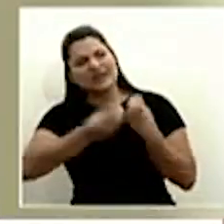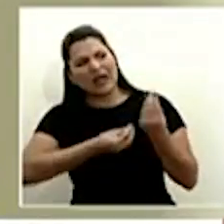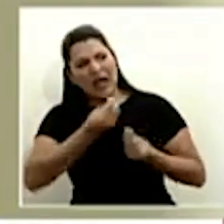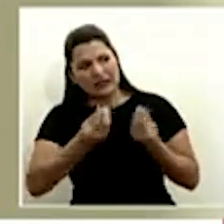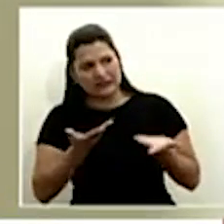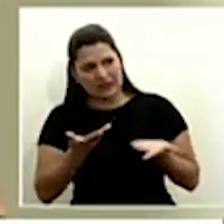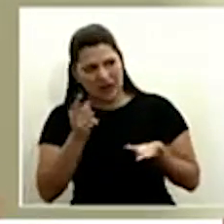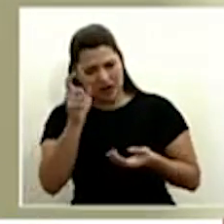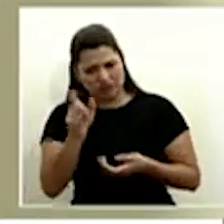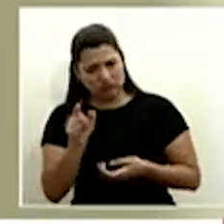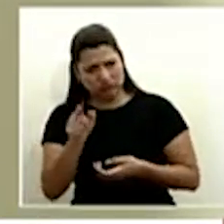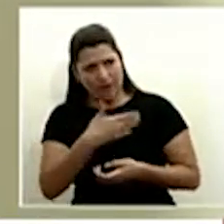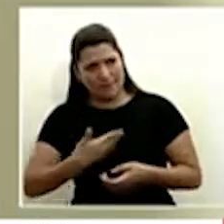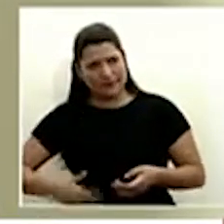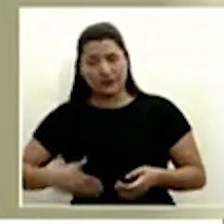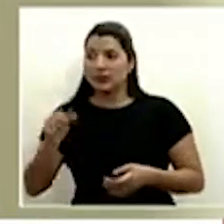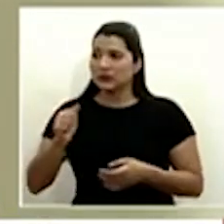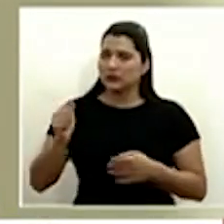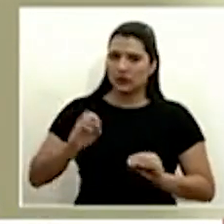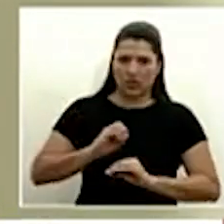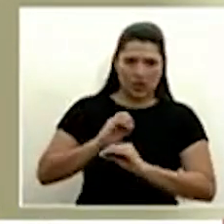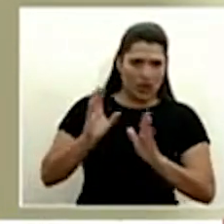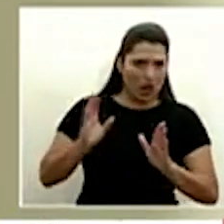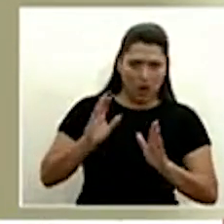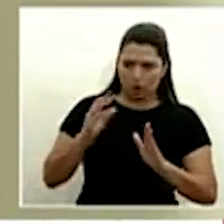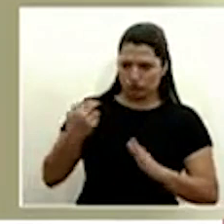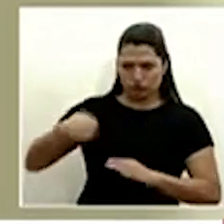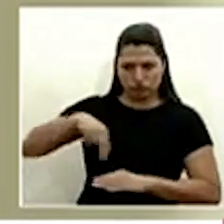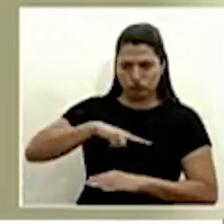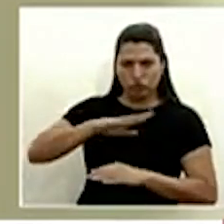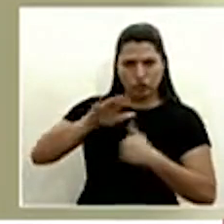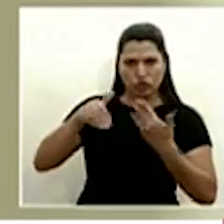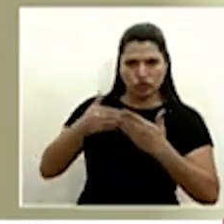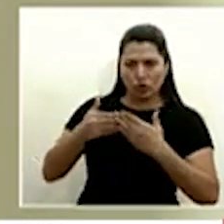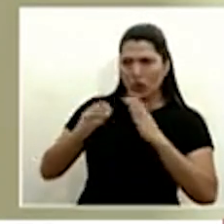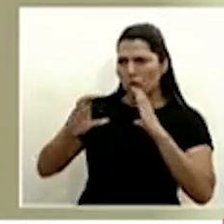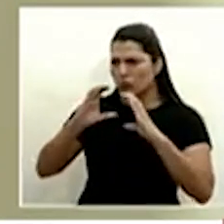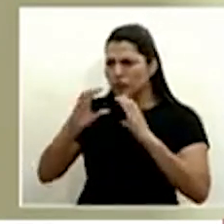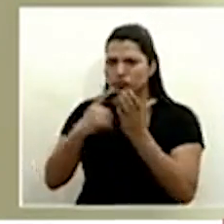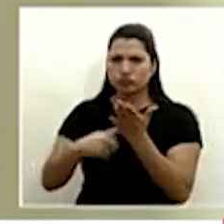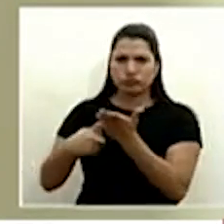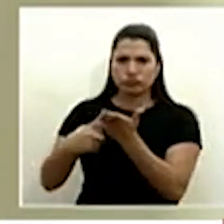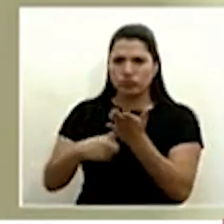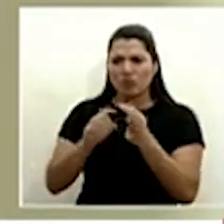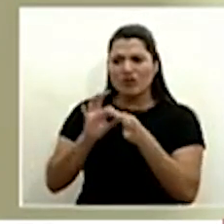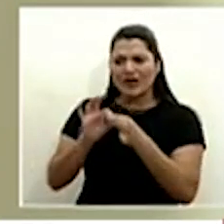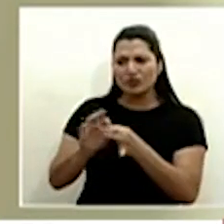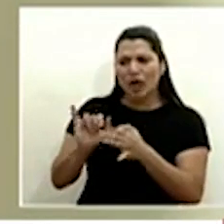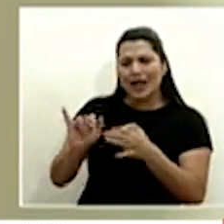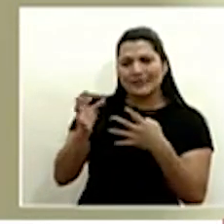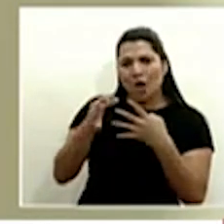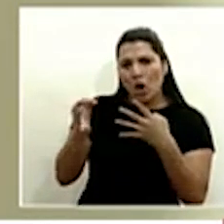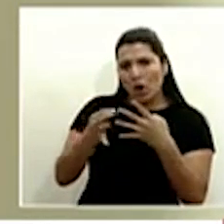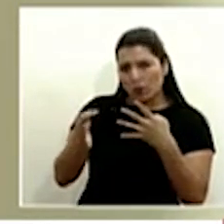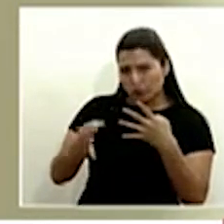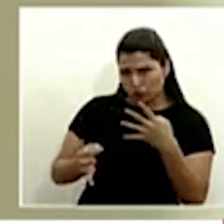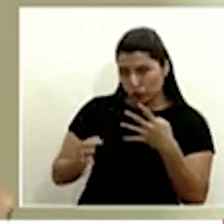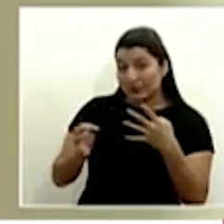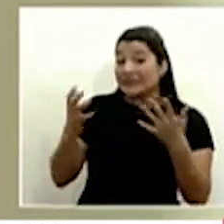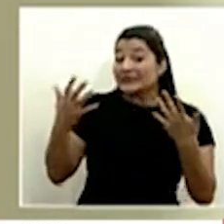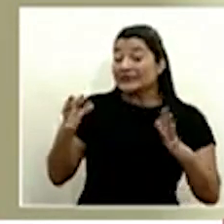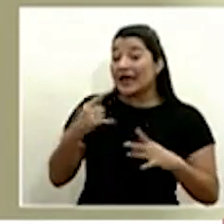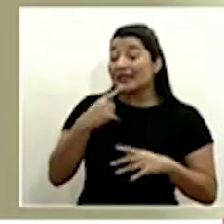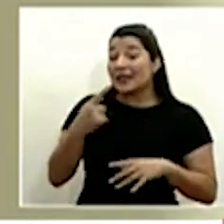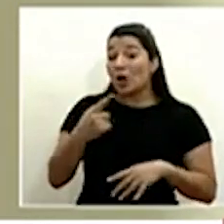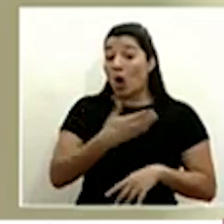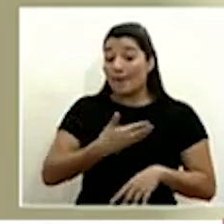nosotros todos como gobierno estamos conversando sobre estas posibilidades y lo importante para nosotros y así lo ha dicho el presidente y